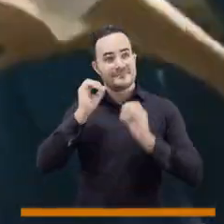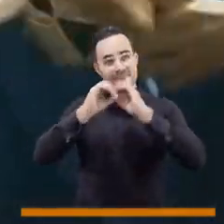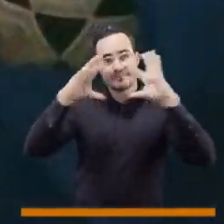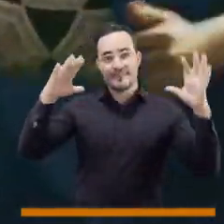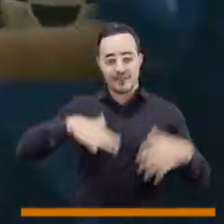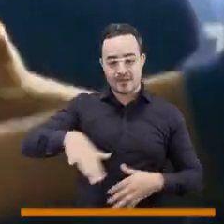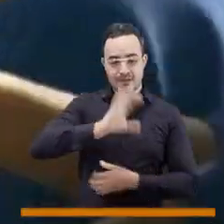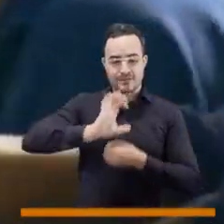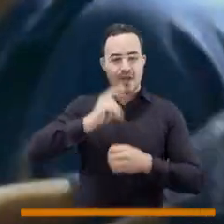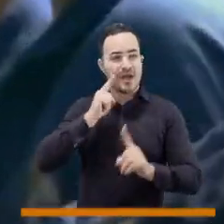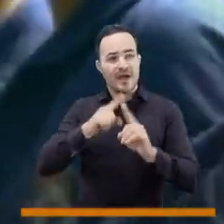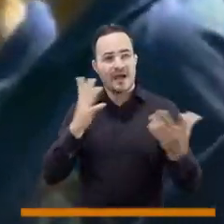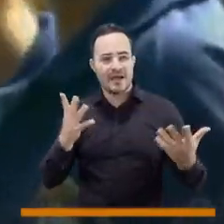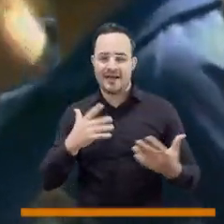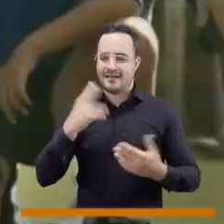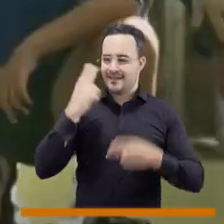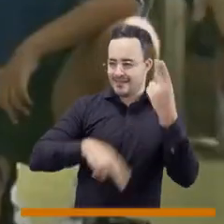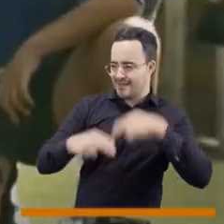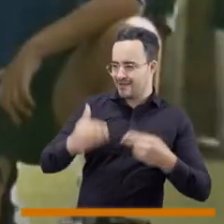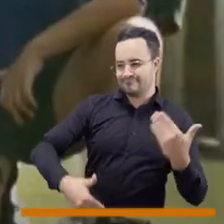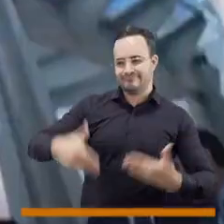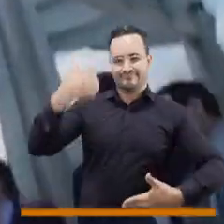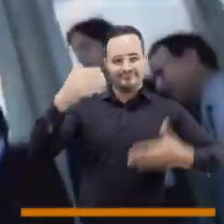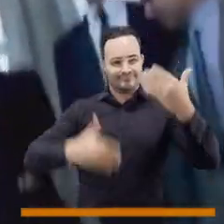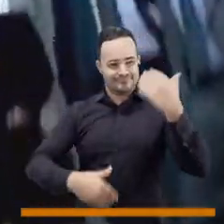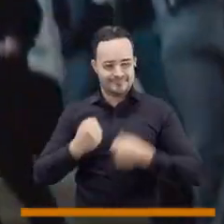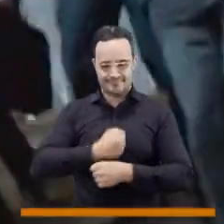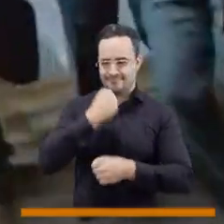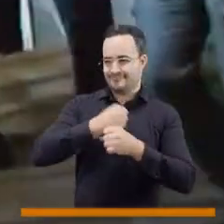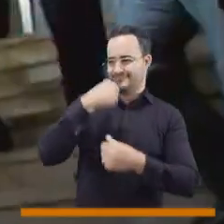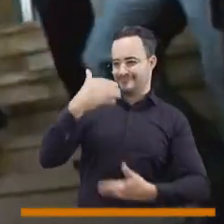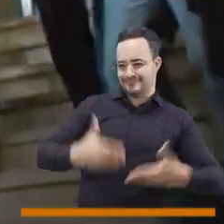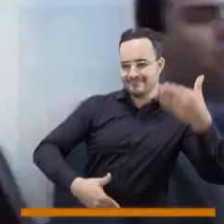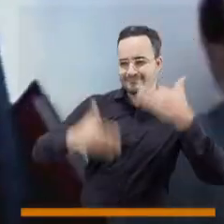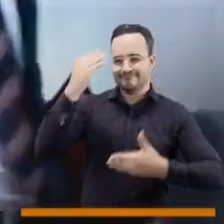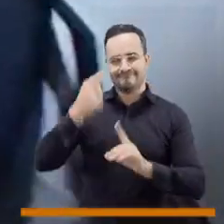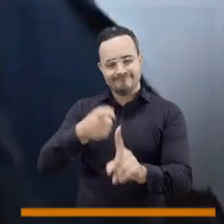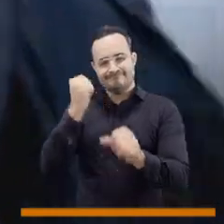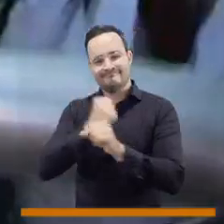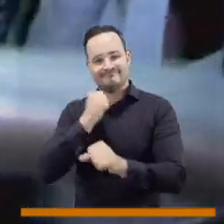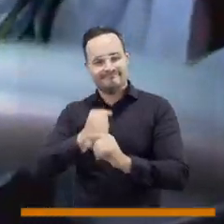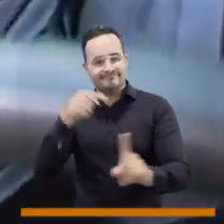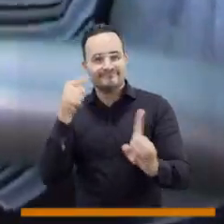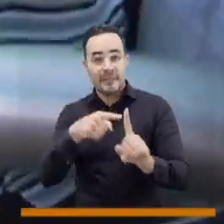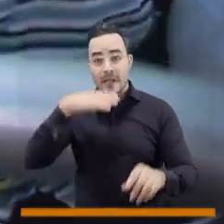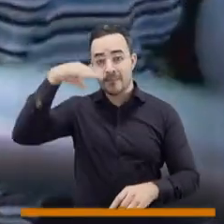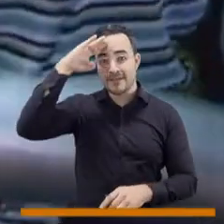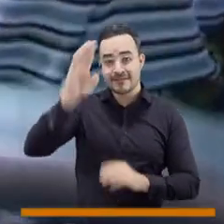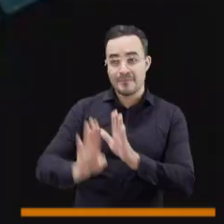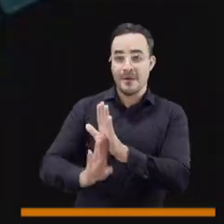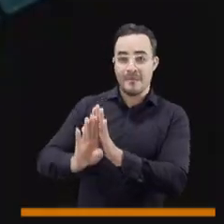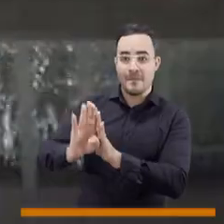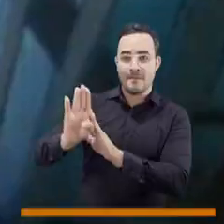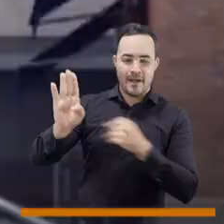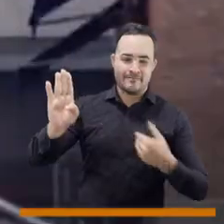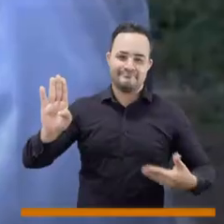la ciudad para mis hijos, donde vivo y trabajo por ti.